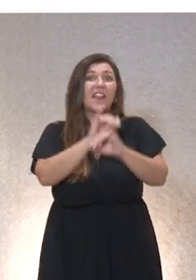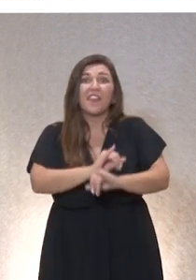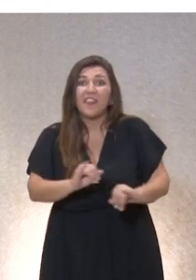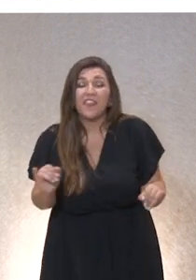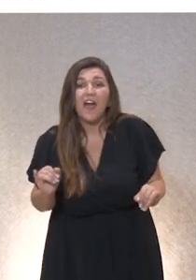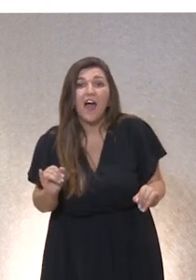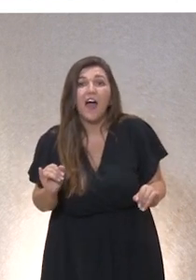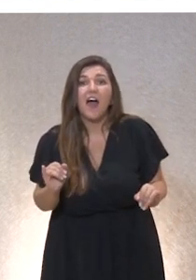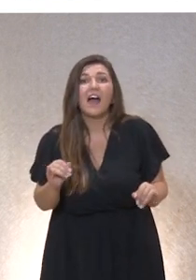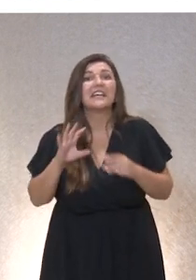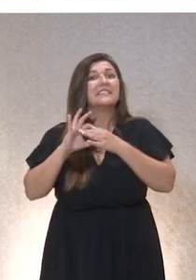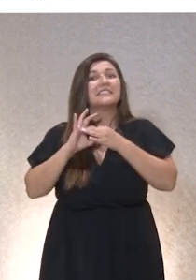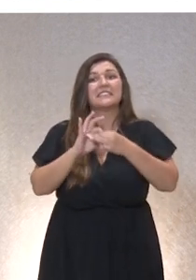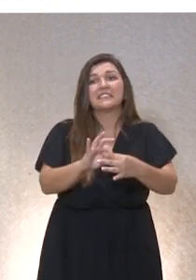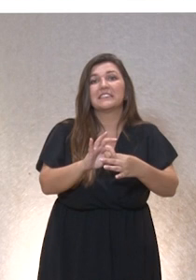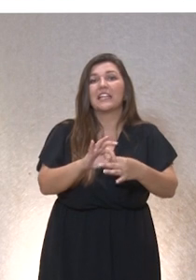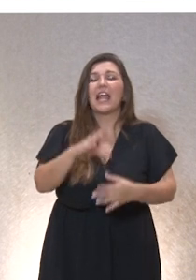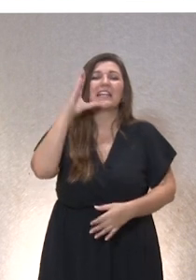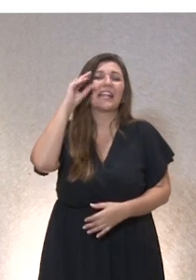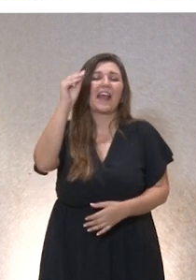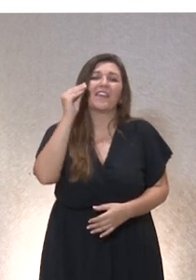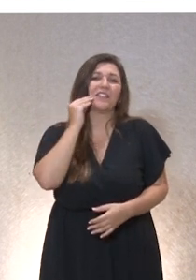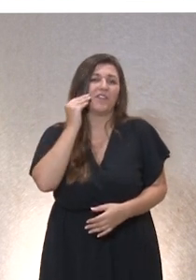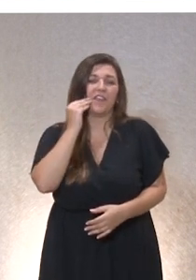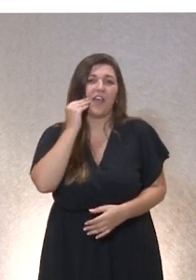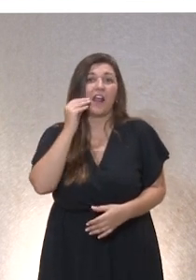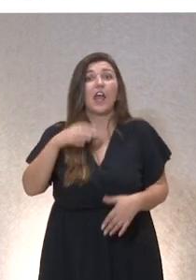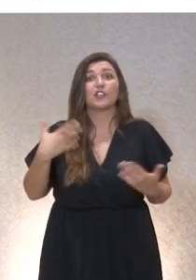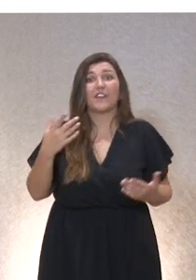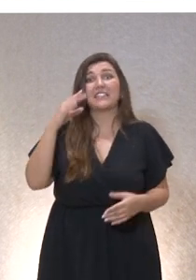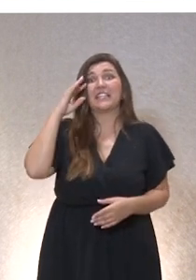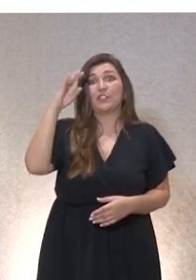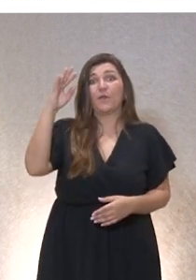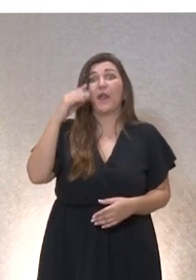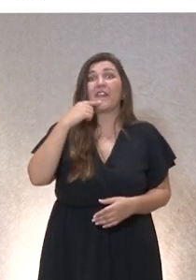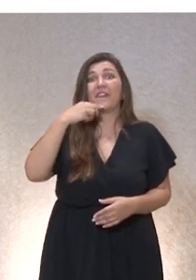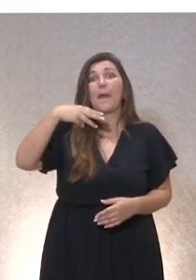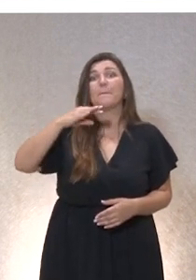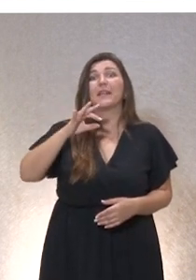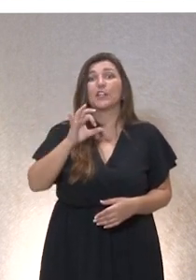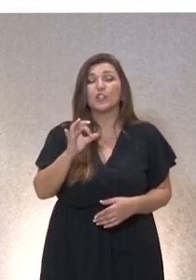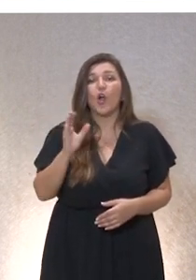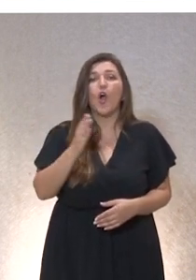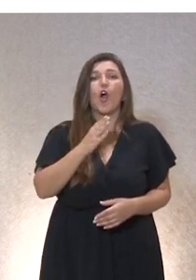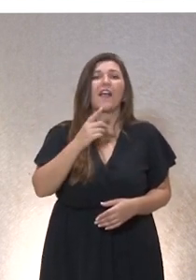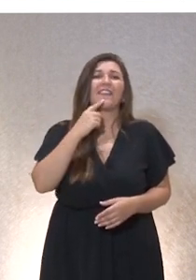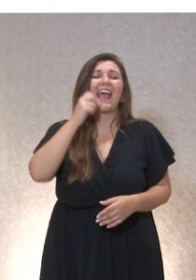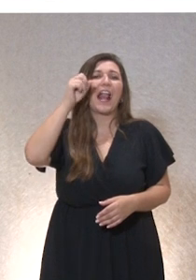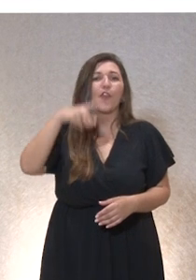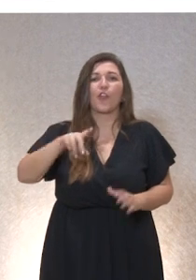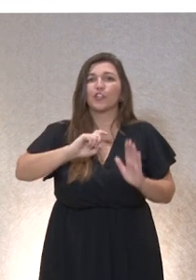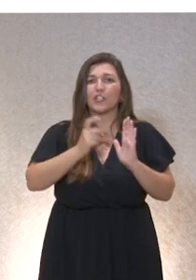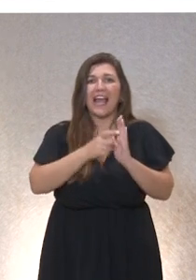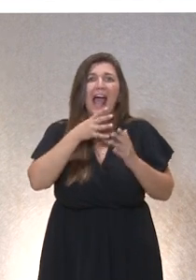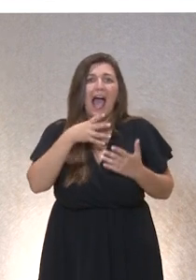utopía del futuro está relacionada con la inteligencia artificial. Por lo tanto, lo que en filosofía llamábamos el mito prometeico de la razón total ahora aparece en los